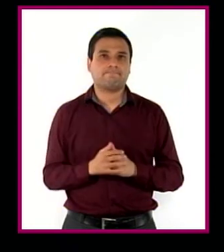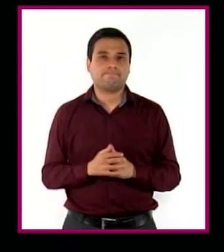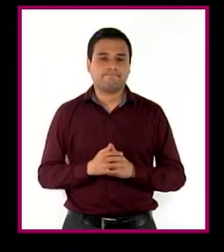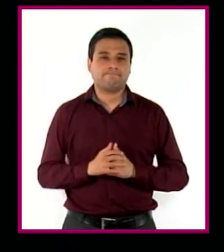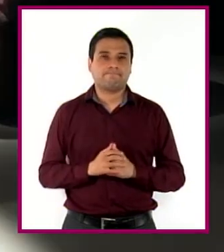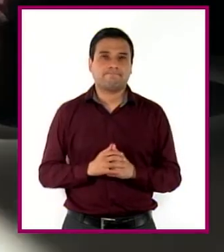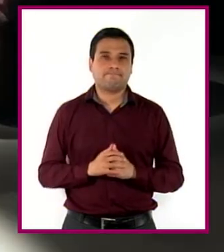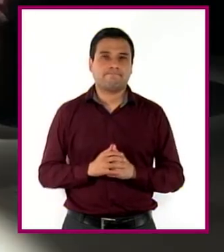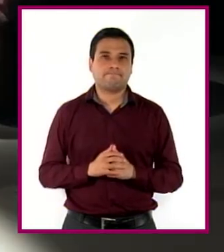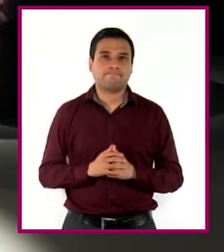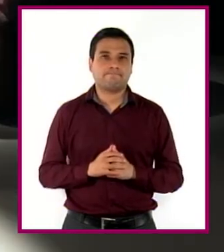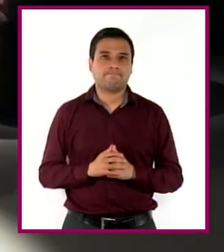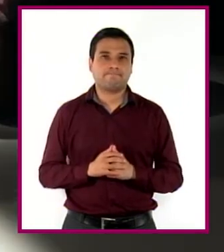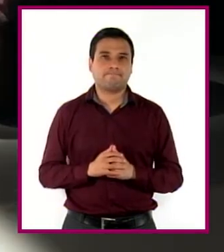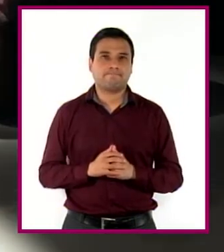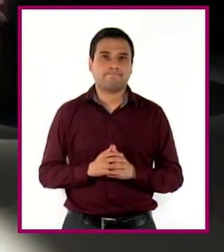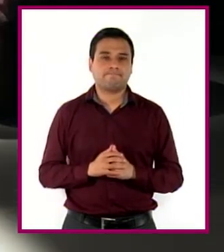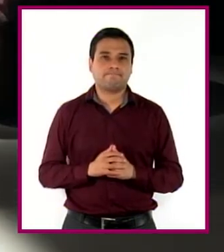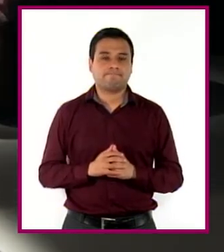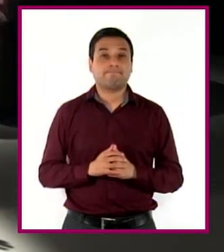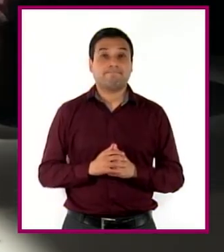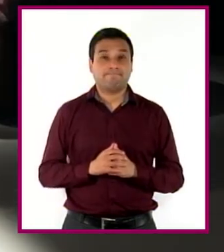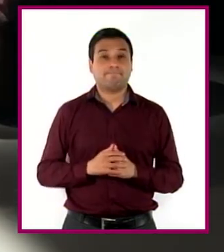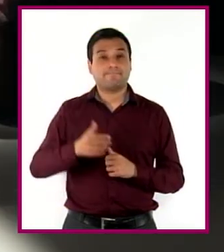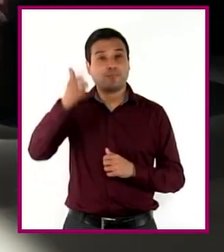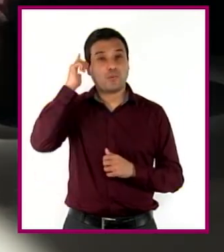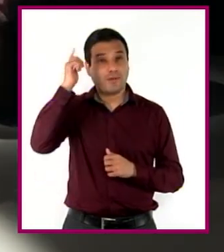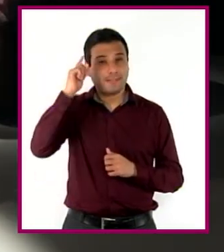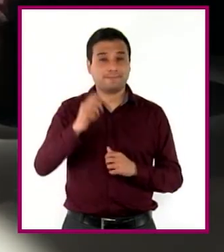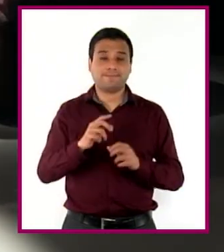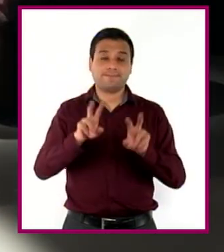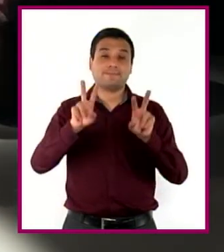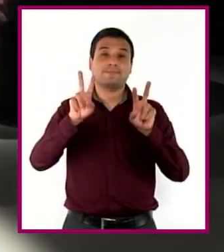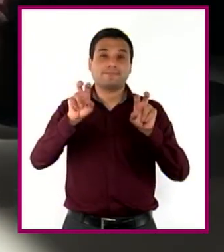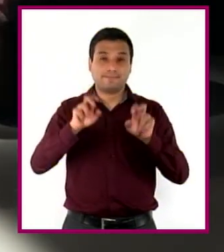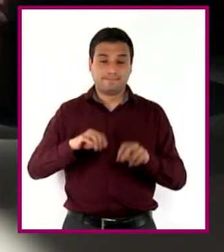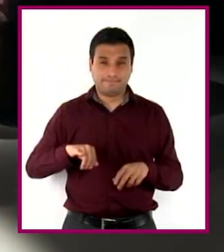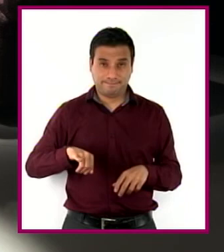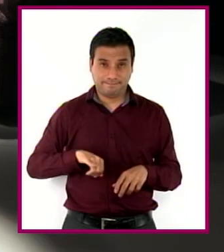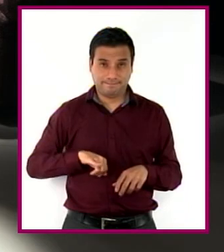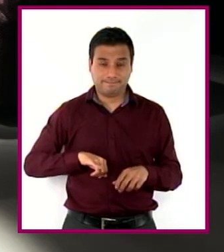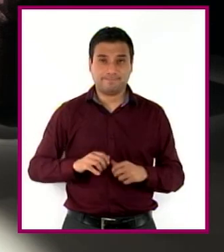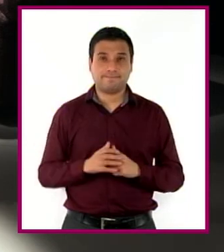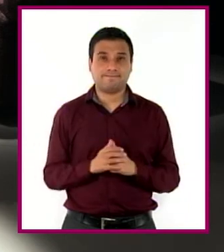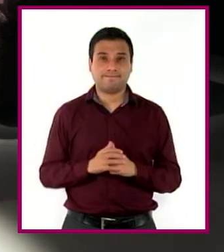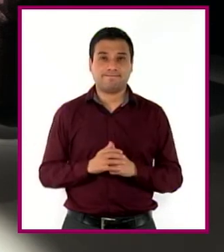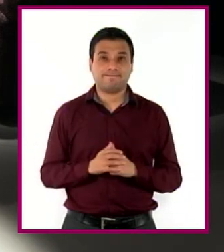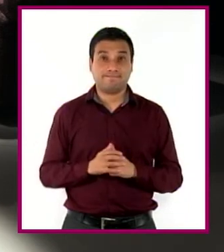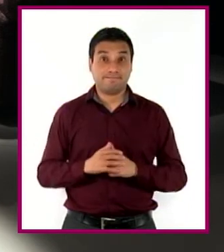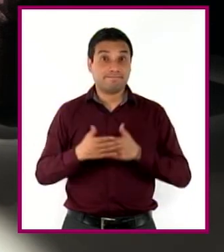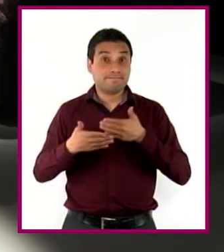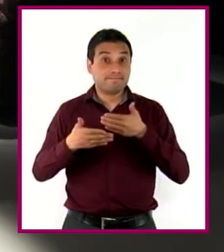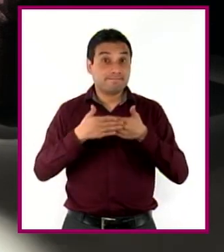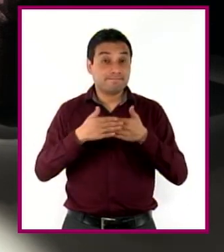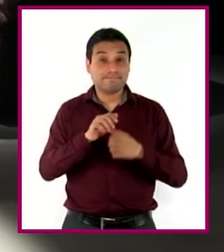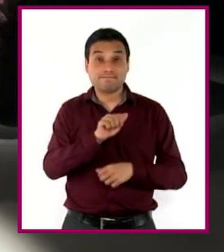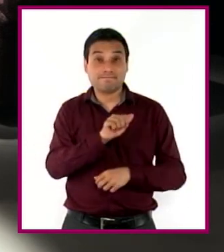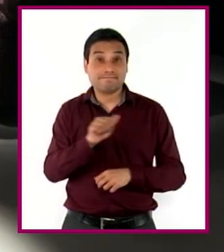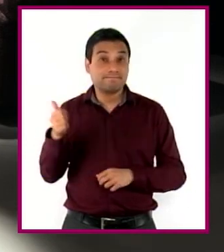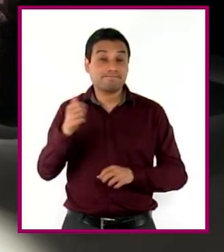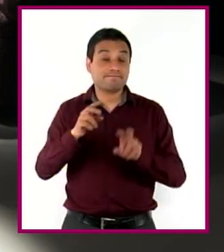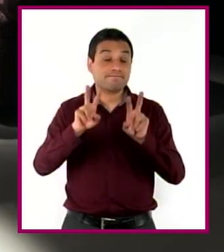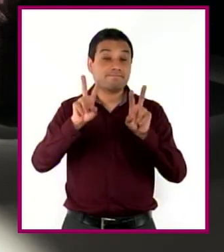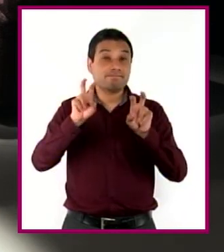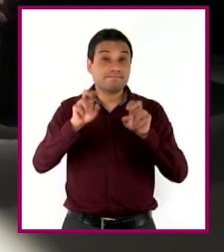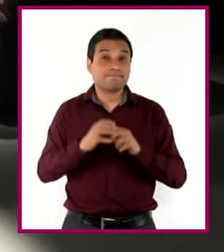puesta en escena. Espero que nuestro programa de hoy te haya parecido interesante. Acompáñanos próximamente para ver